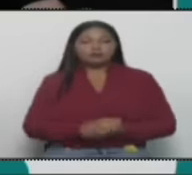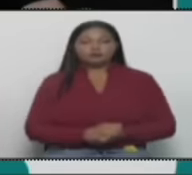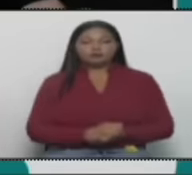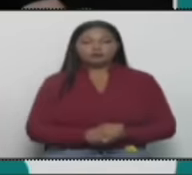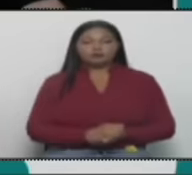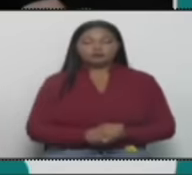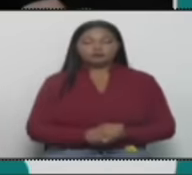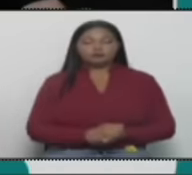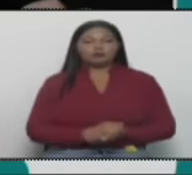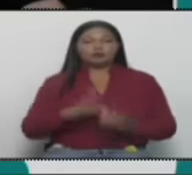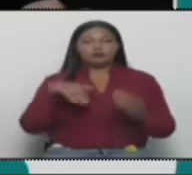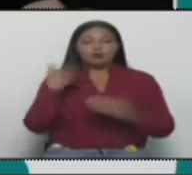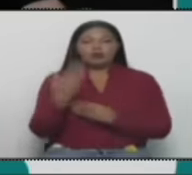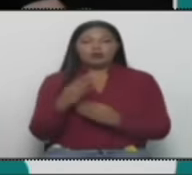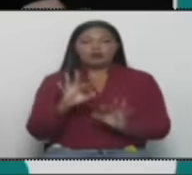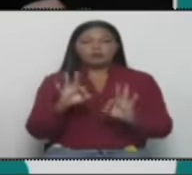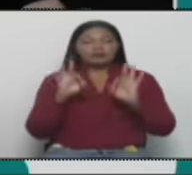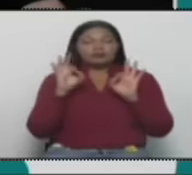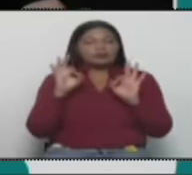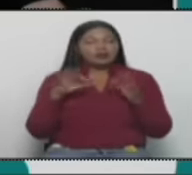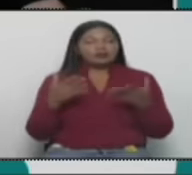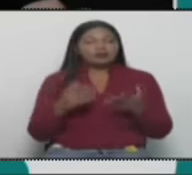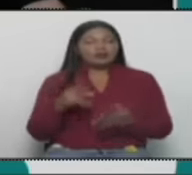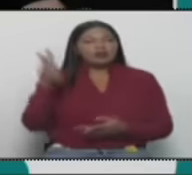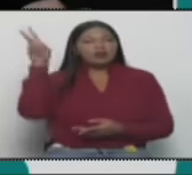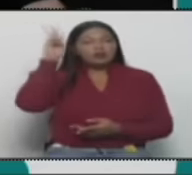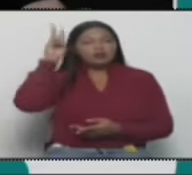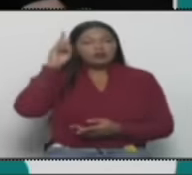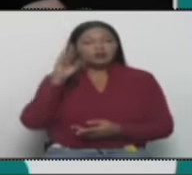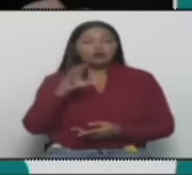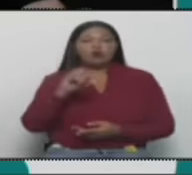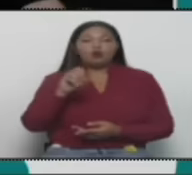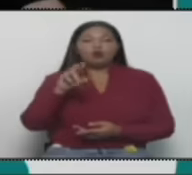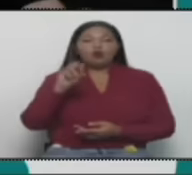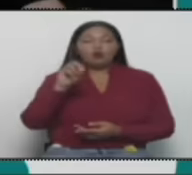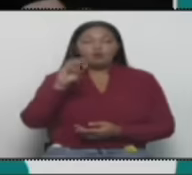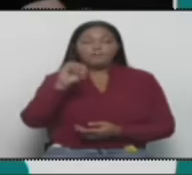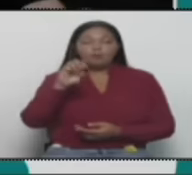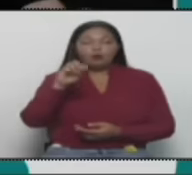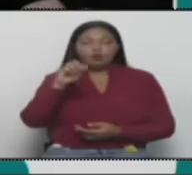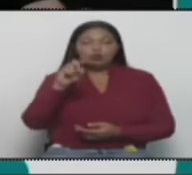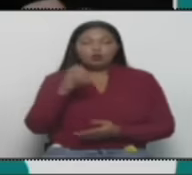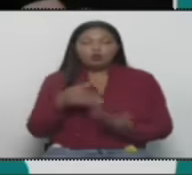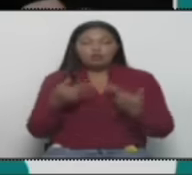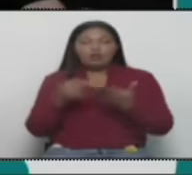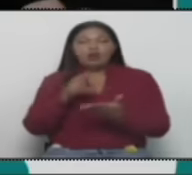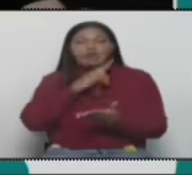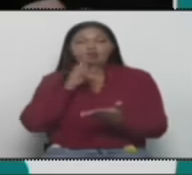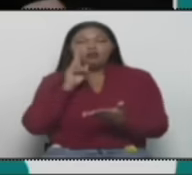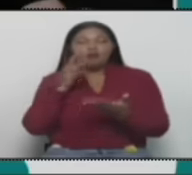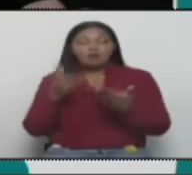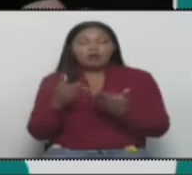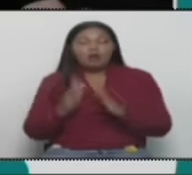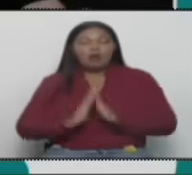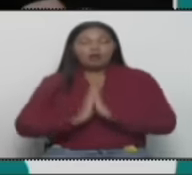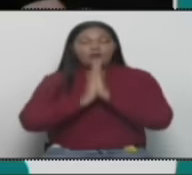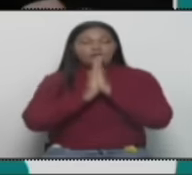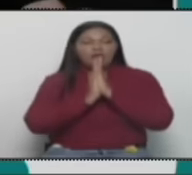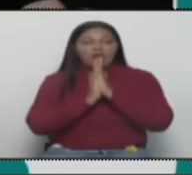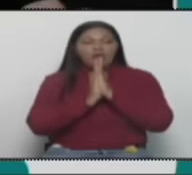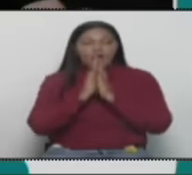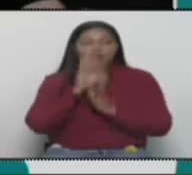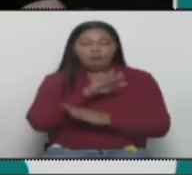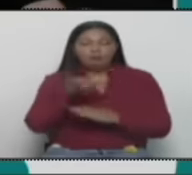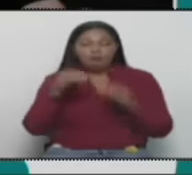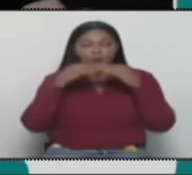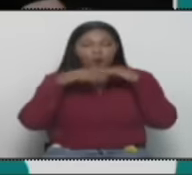indígenas, en particular el indio Coromoto, que es el que le da el nombre a la Virgen Patrona